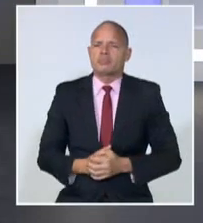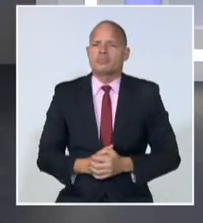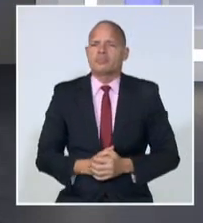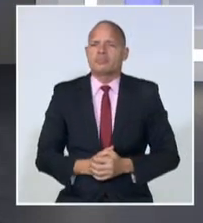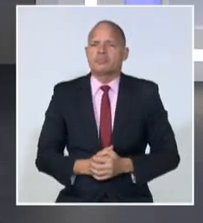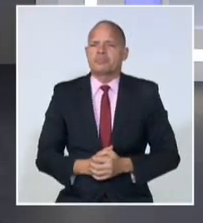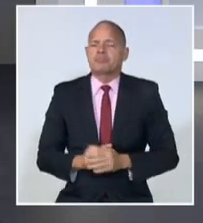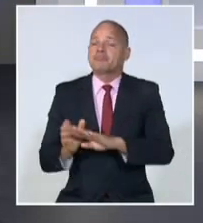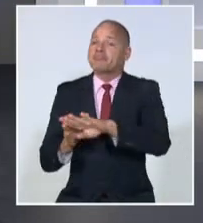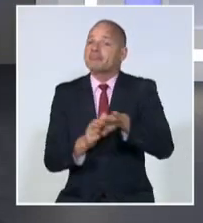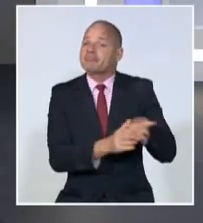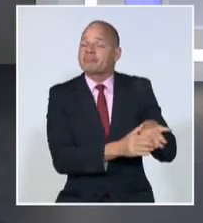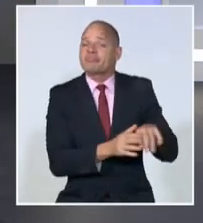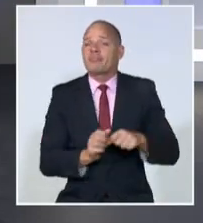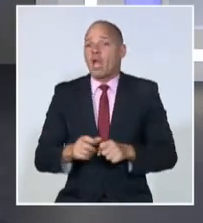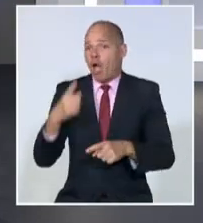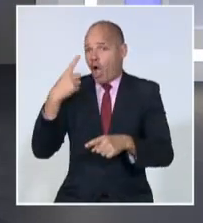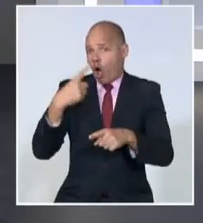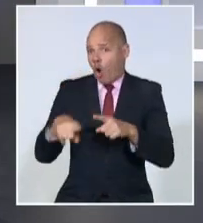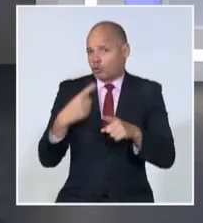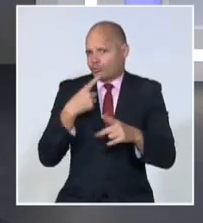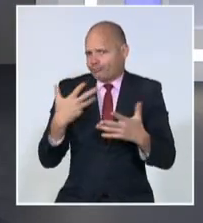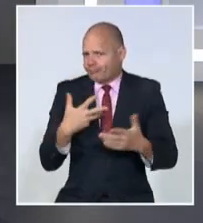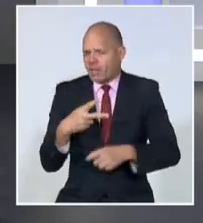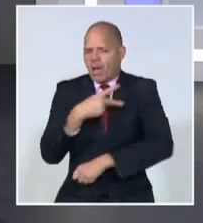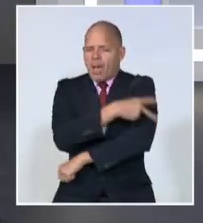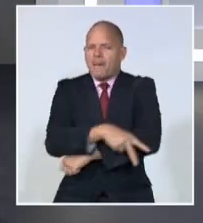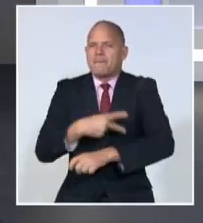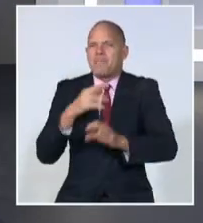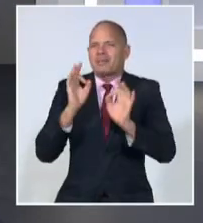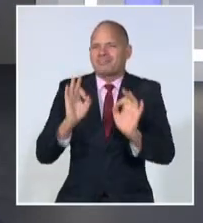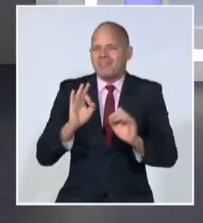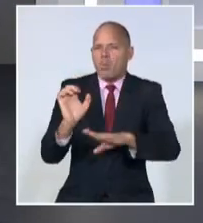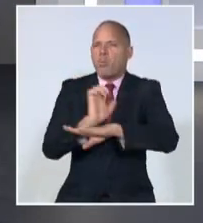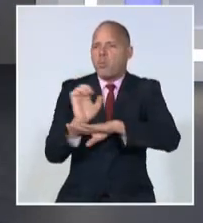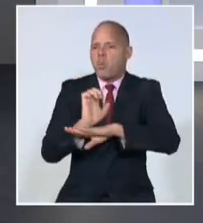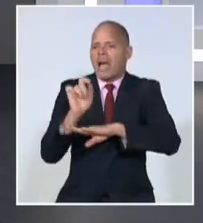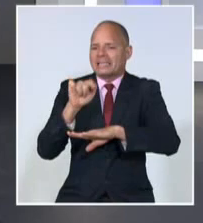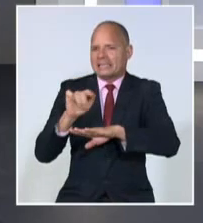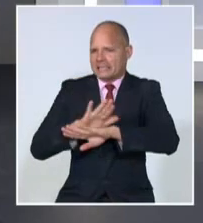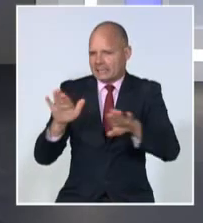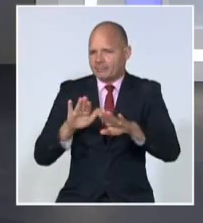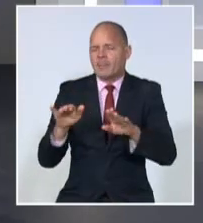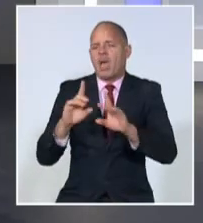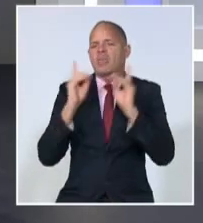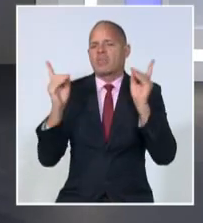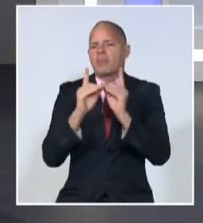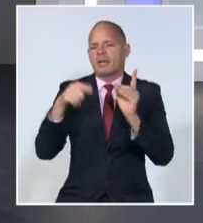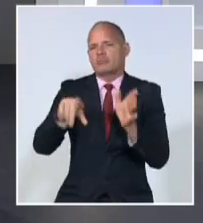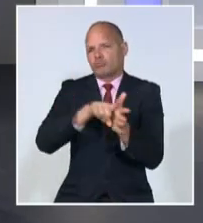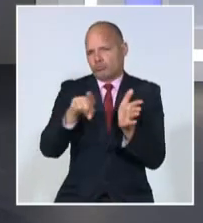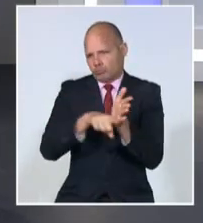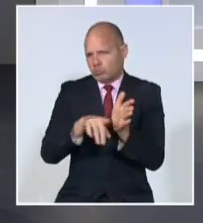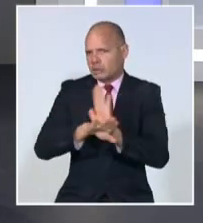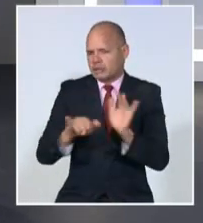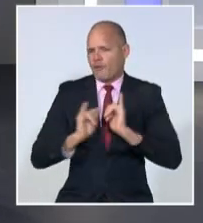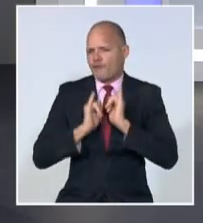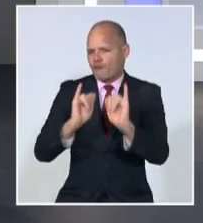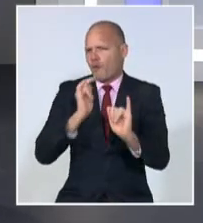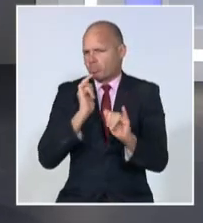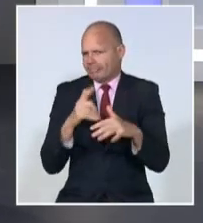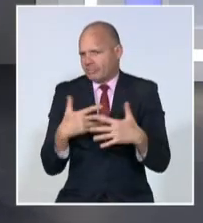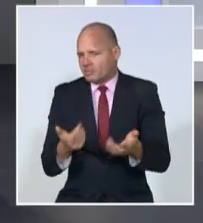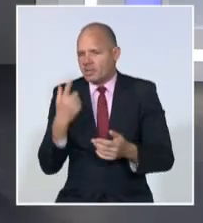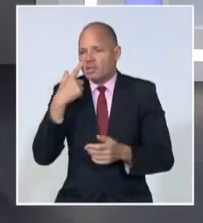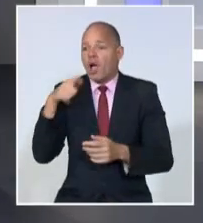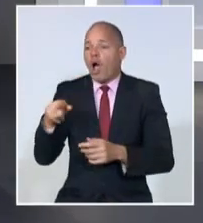Cierro informándole que el despacho de abogados del ex vicepresidente de Ecuador, Jorge Glass confirmó hoy que el Supremo Tribunal Federal de Brasil anuló